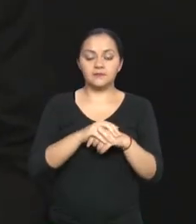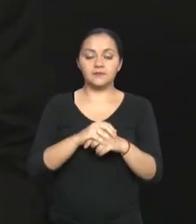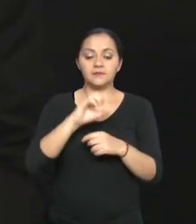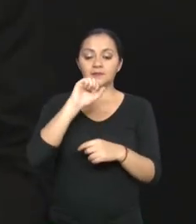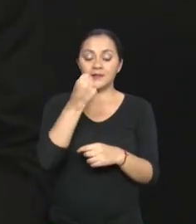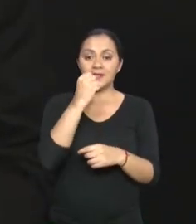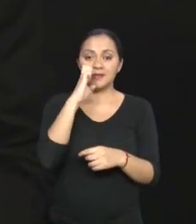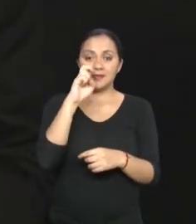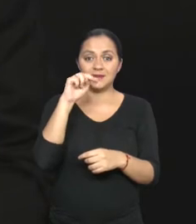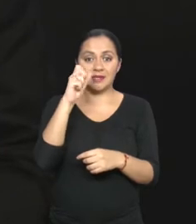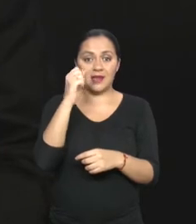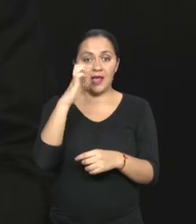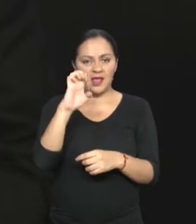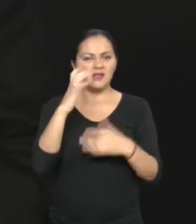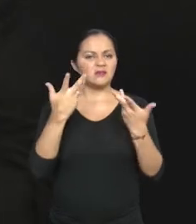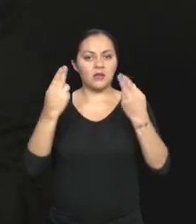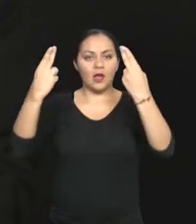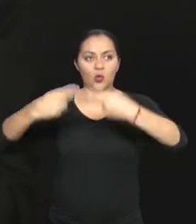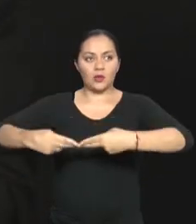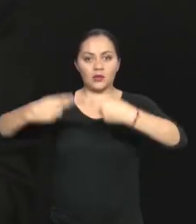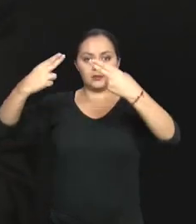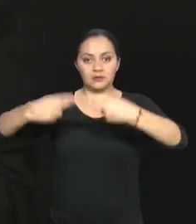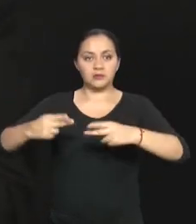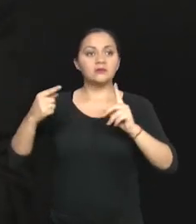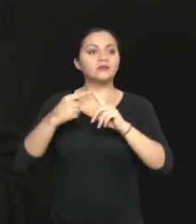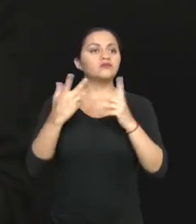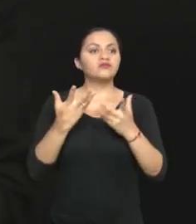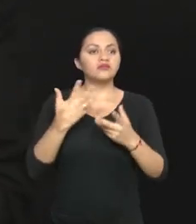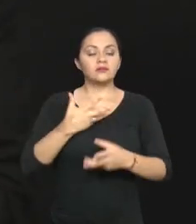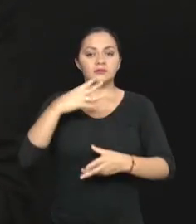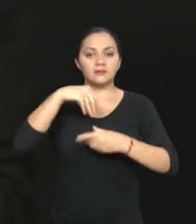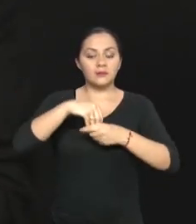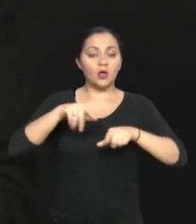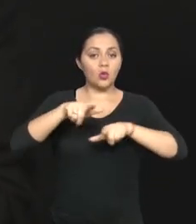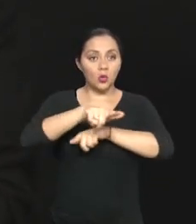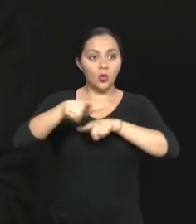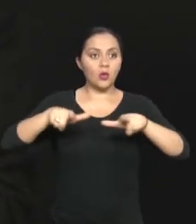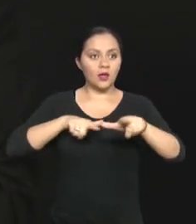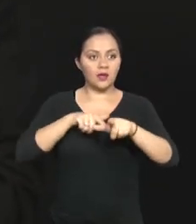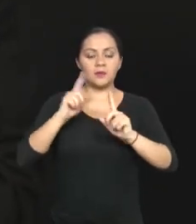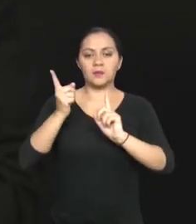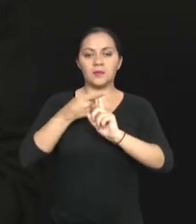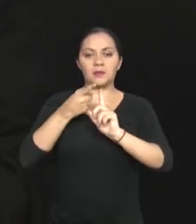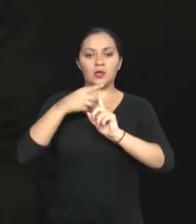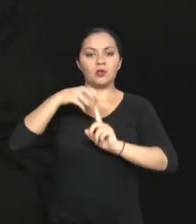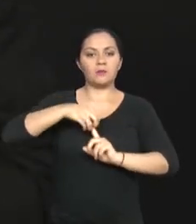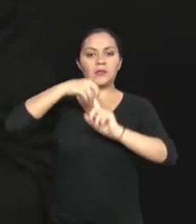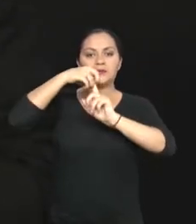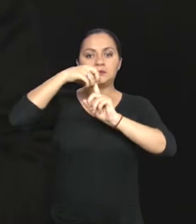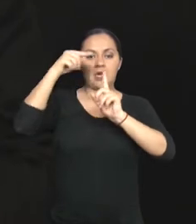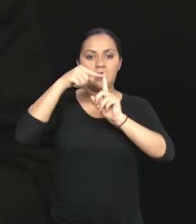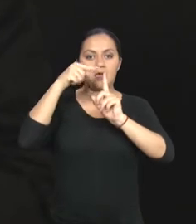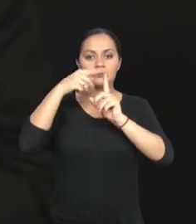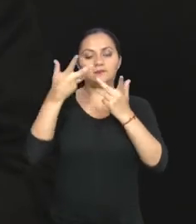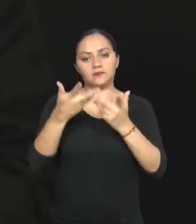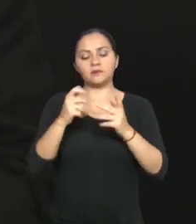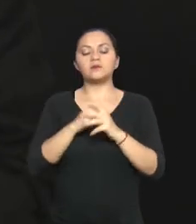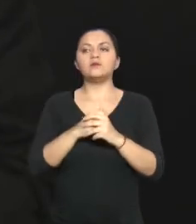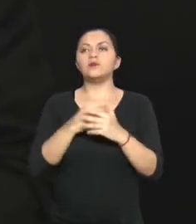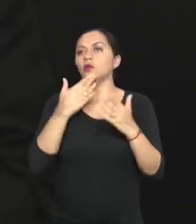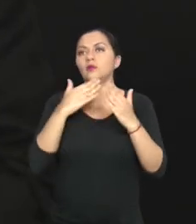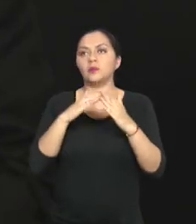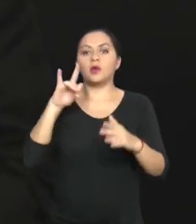SENAE se ha conceptualizado en zonas primarias que nosotros les conocemos, como son puertos,